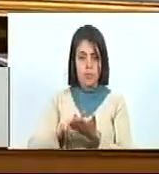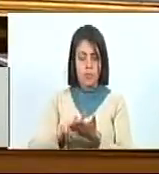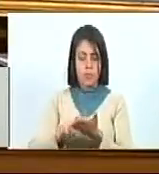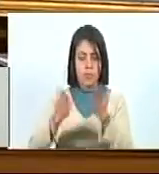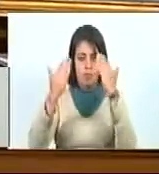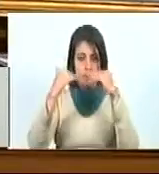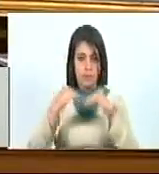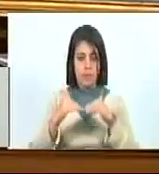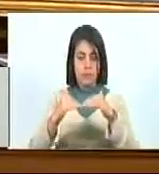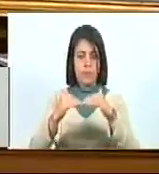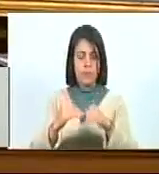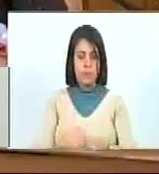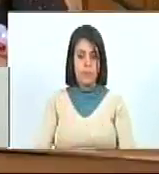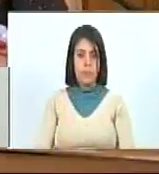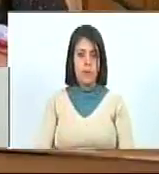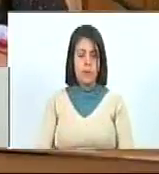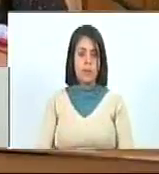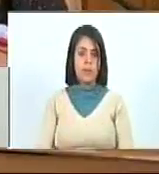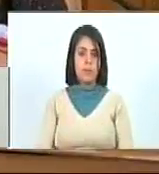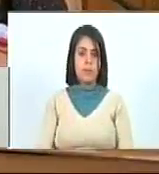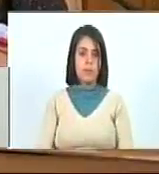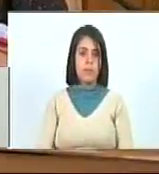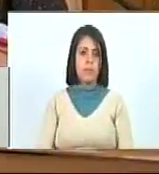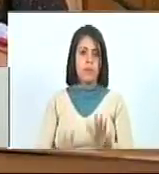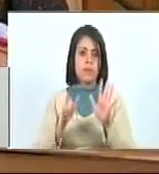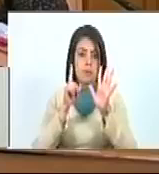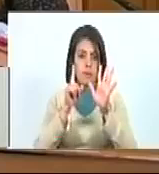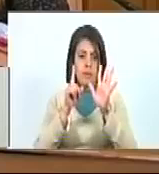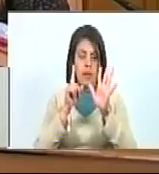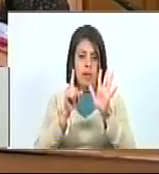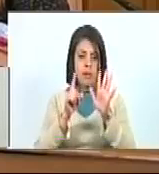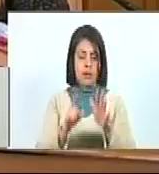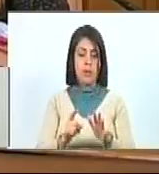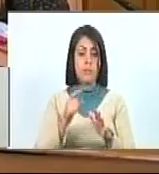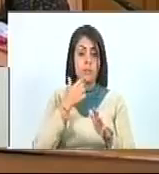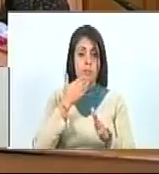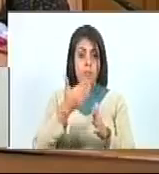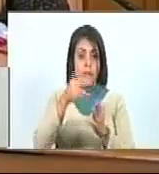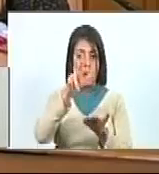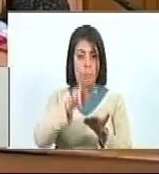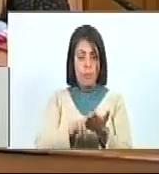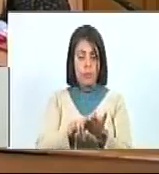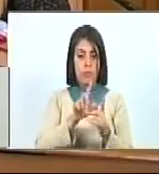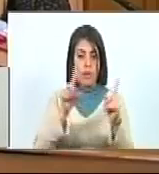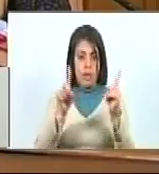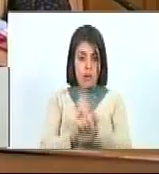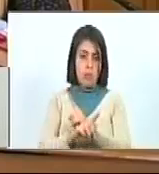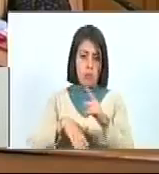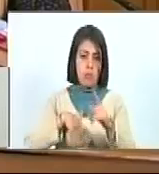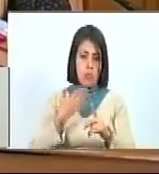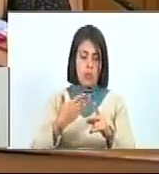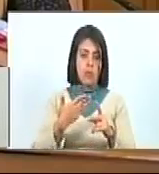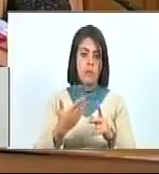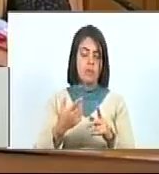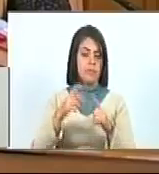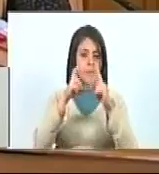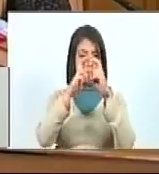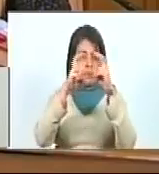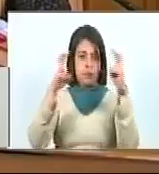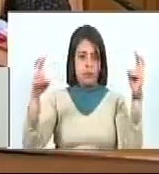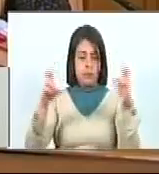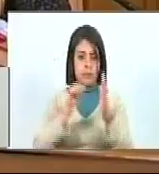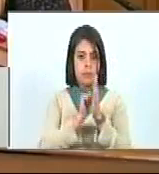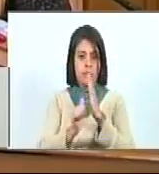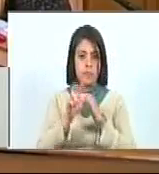ha aprobado. Siguiente, ciudadana secretaria. Sexto, se propone aprobar con modificación el contenido del